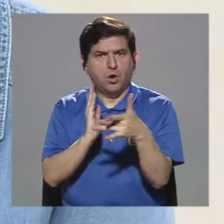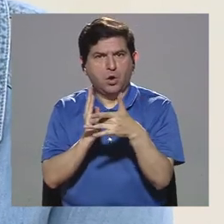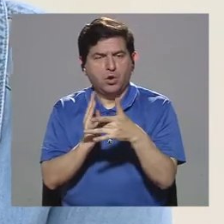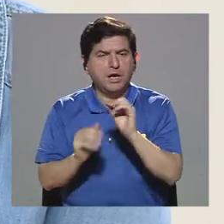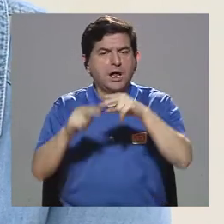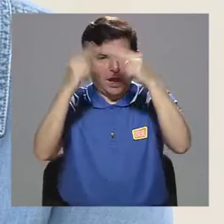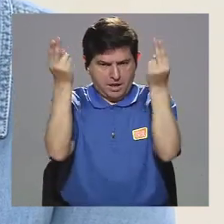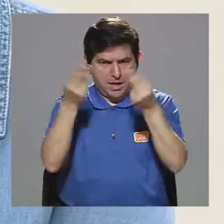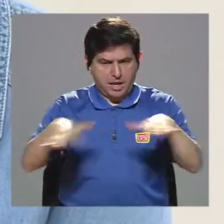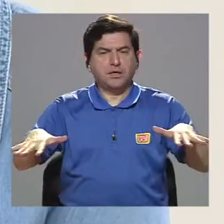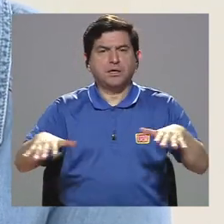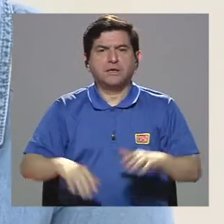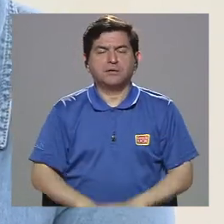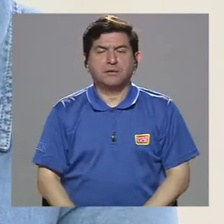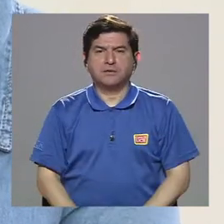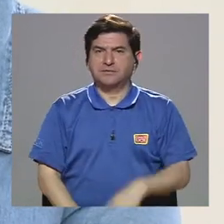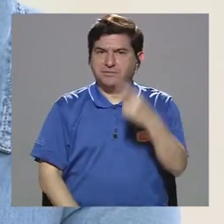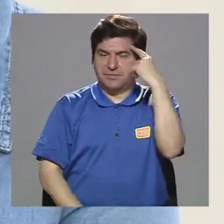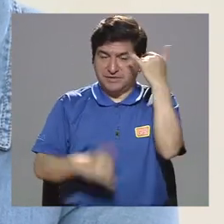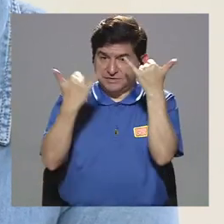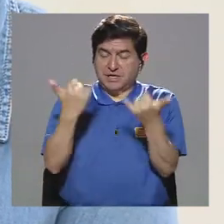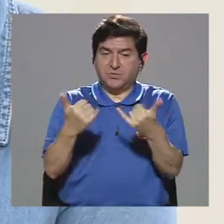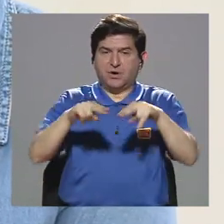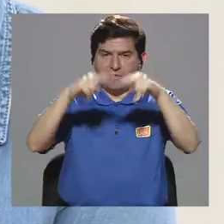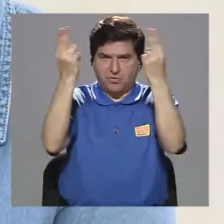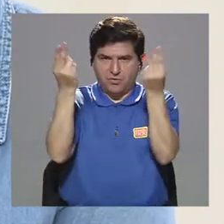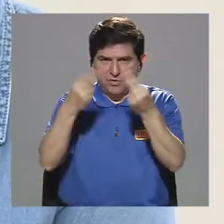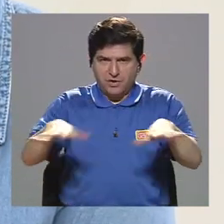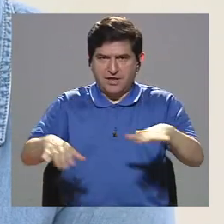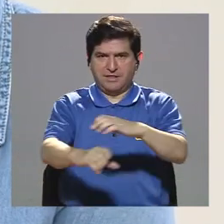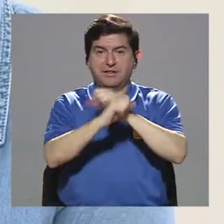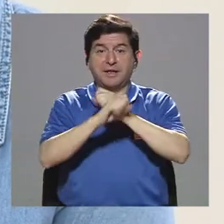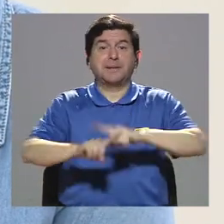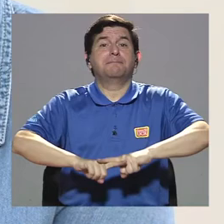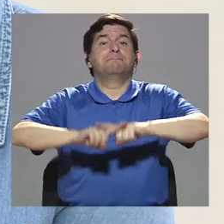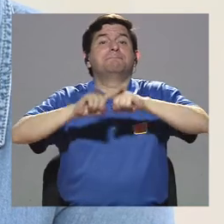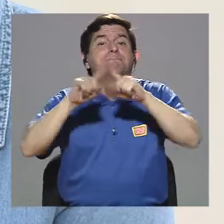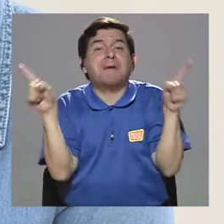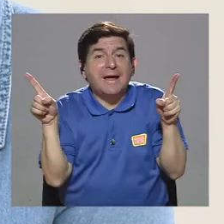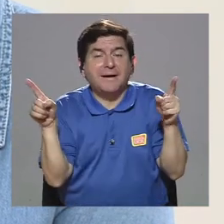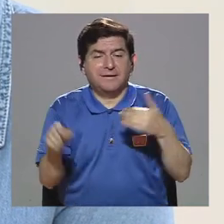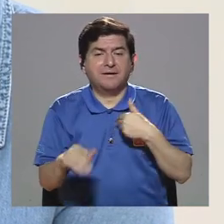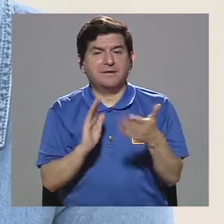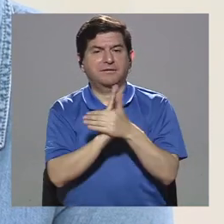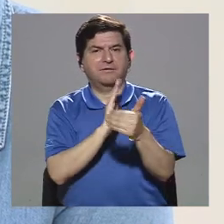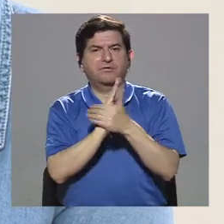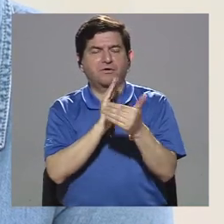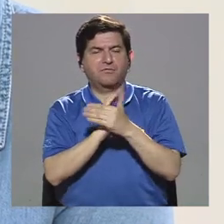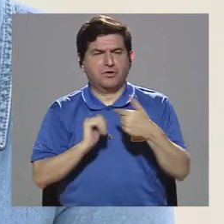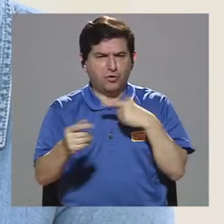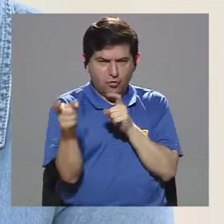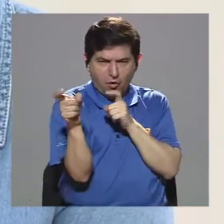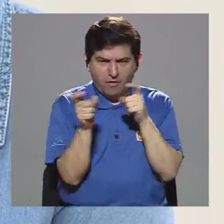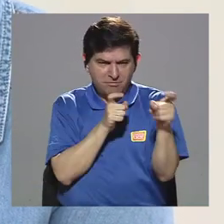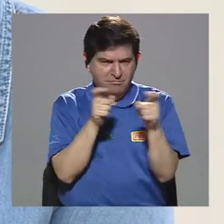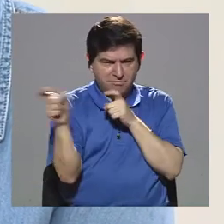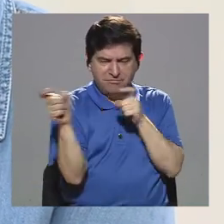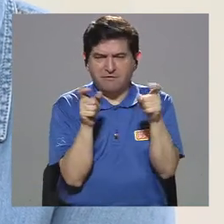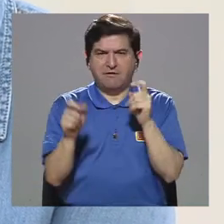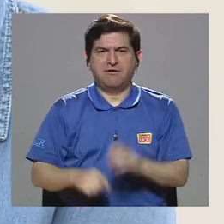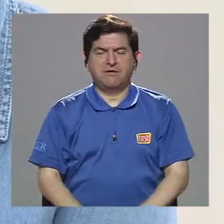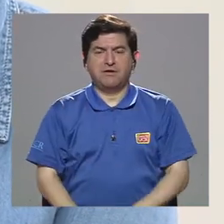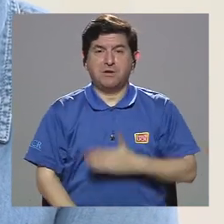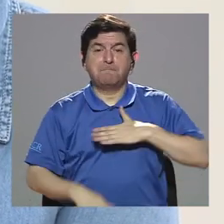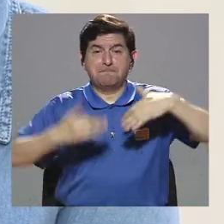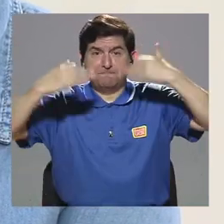al internet hablando ahora sobre internet seguro pero teniendo una capacidad de filtro en el tanto que mis